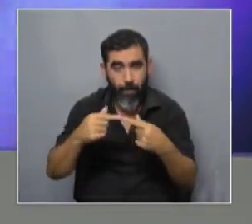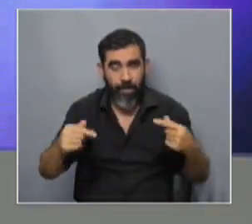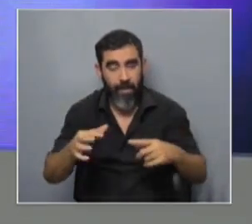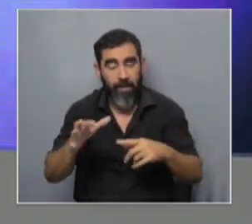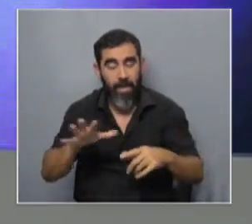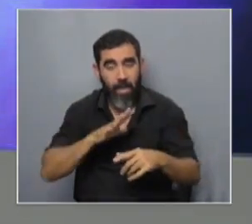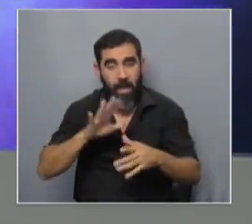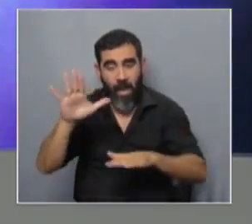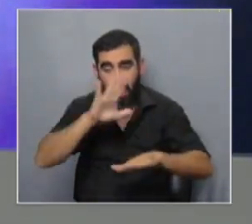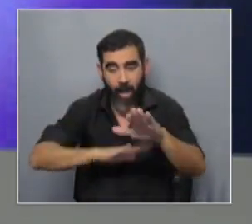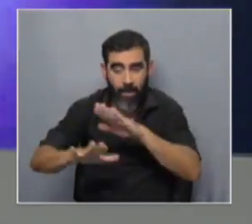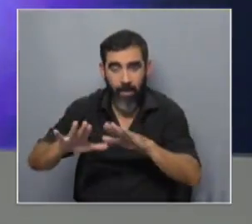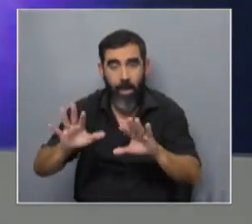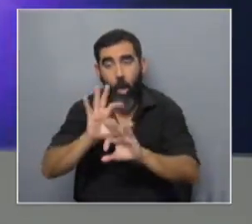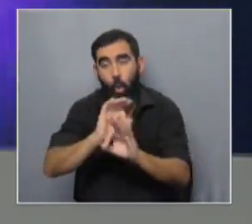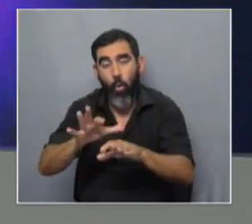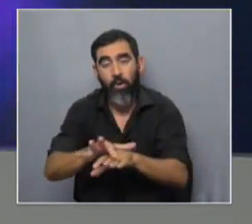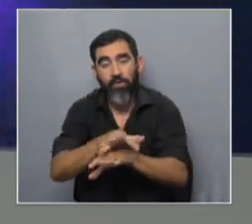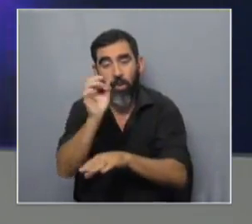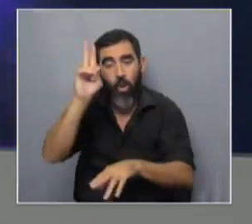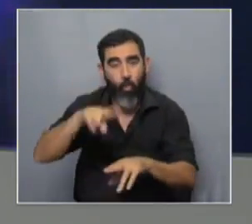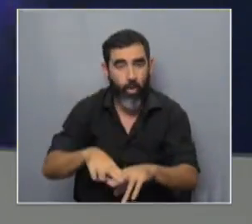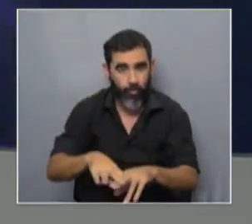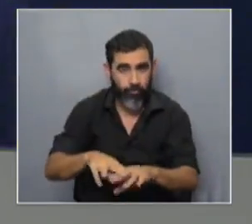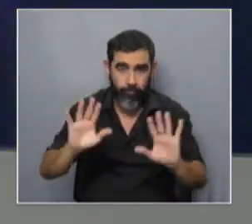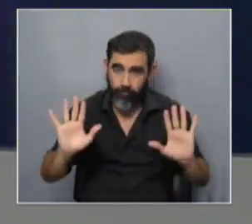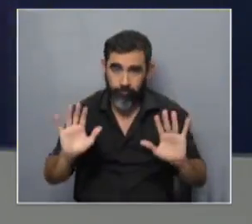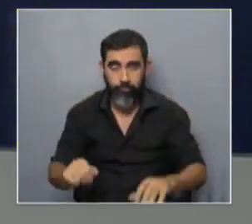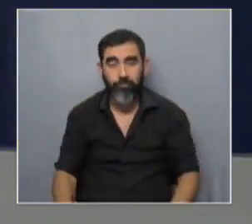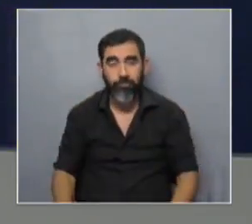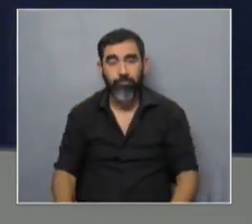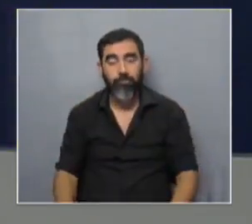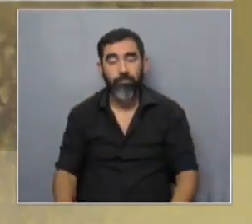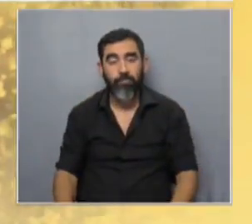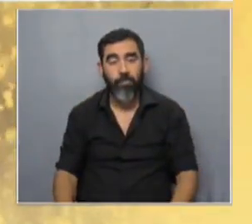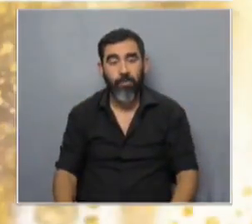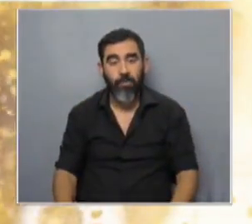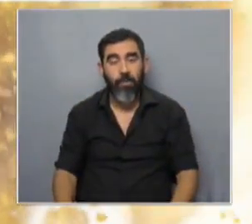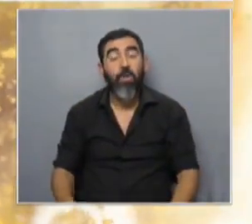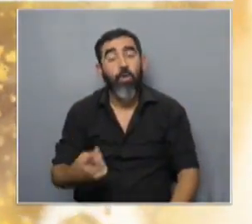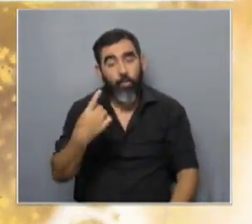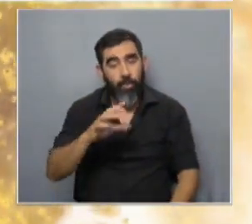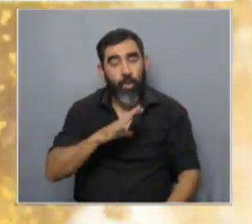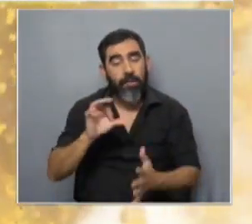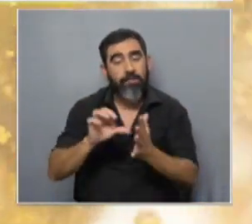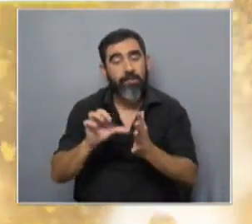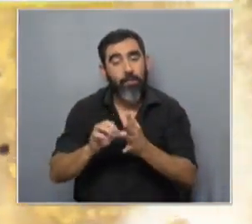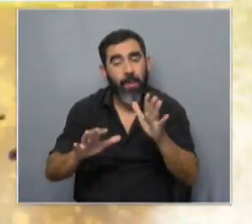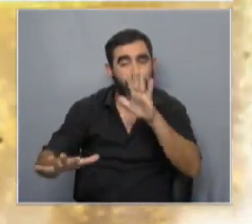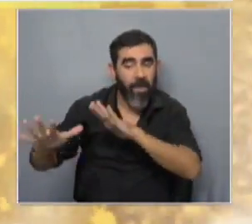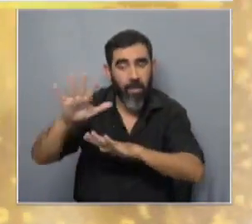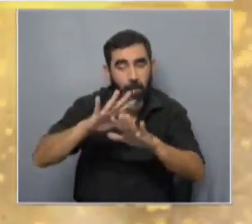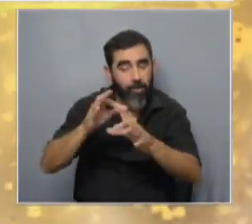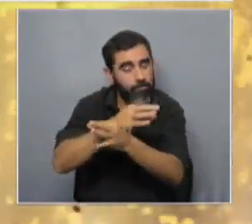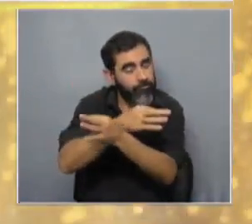aquello se repara o la célula se muere directamente. Por eso tenemos sistemas de reparación muy eficaces